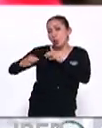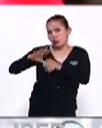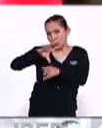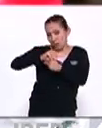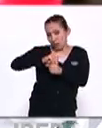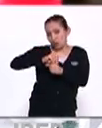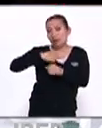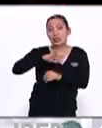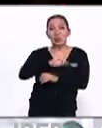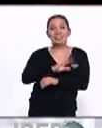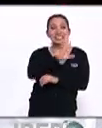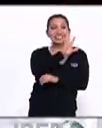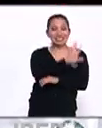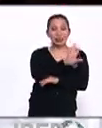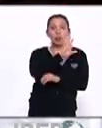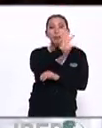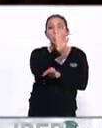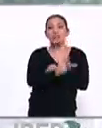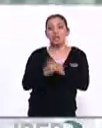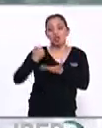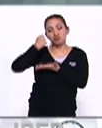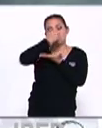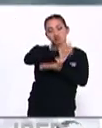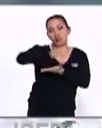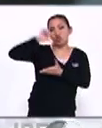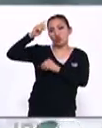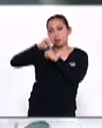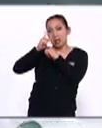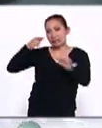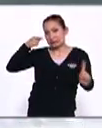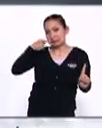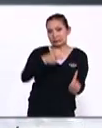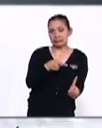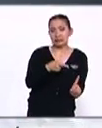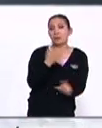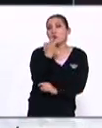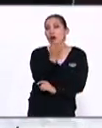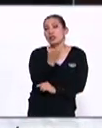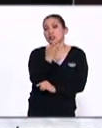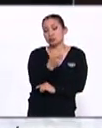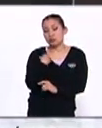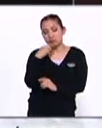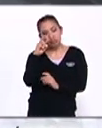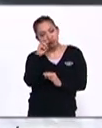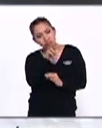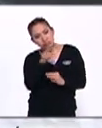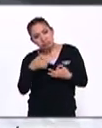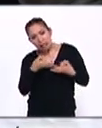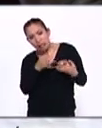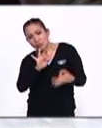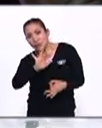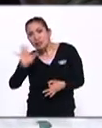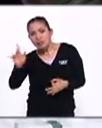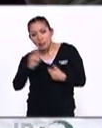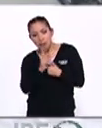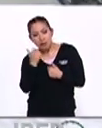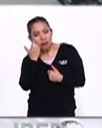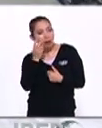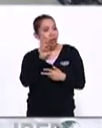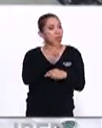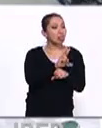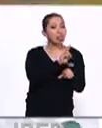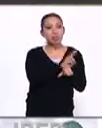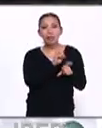total y el 45% de la inversión extranjera directa. Es por ello que se ha despertado el interés de 55 países